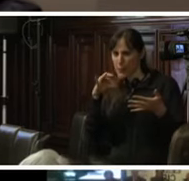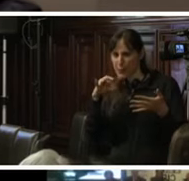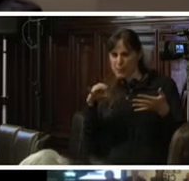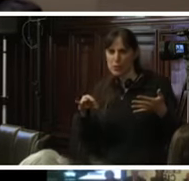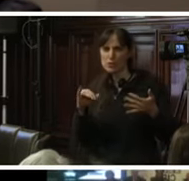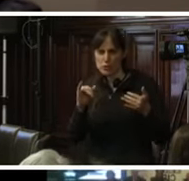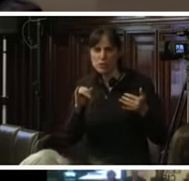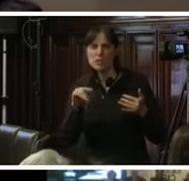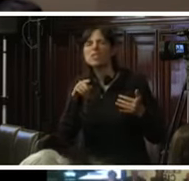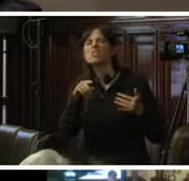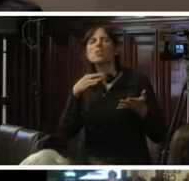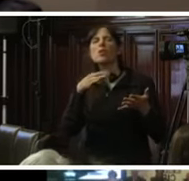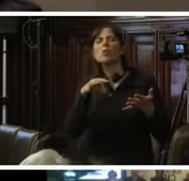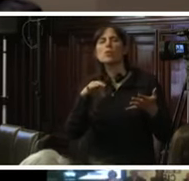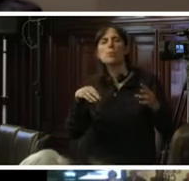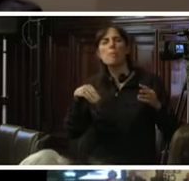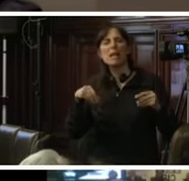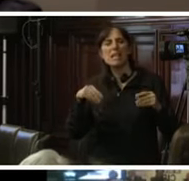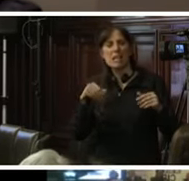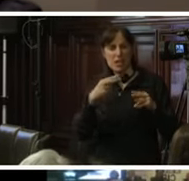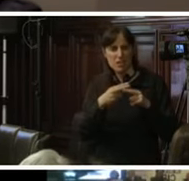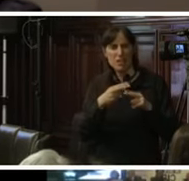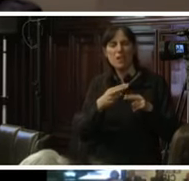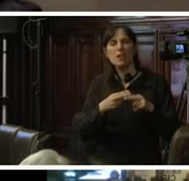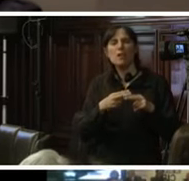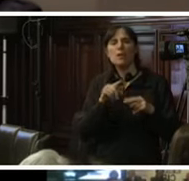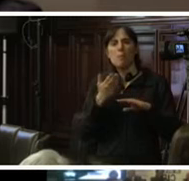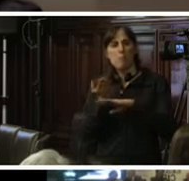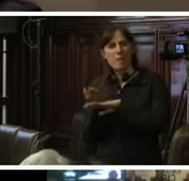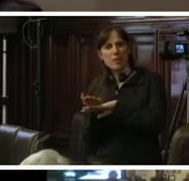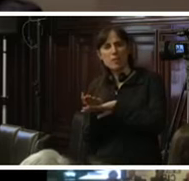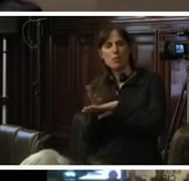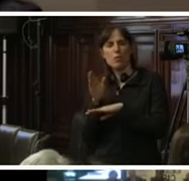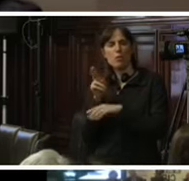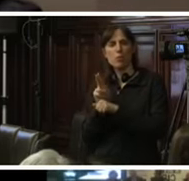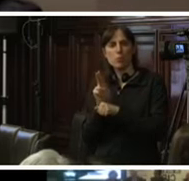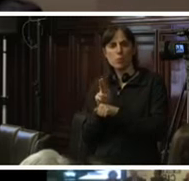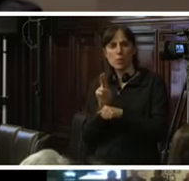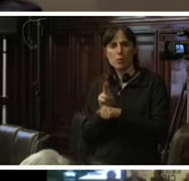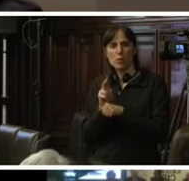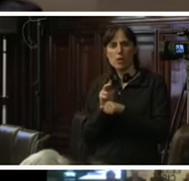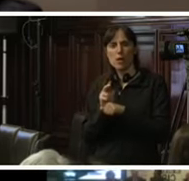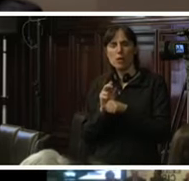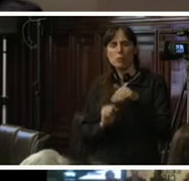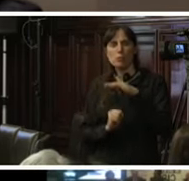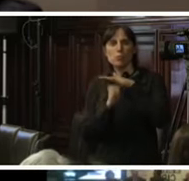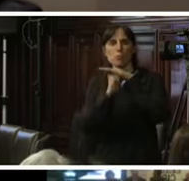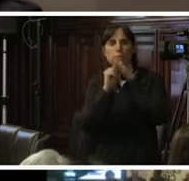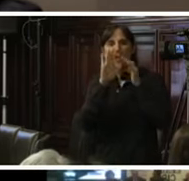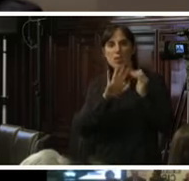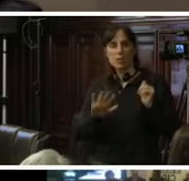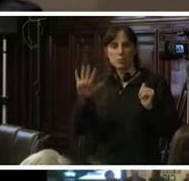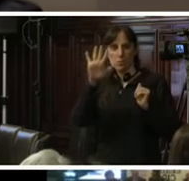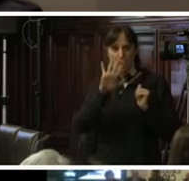corrección material fue solicitada por la Procuraduría supranacional. En este pedido, sin